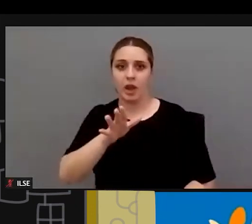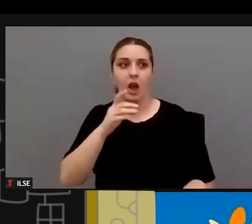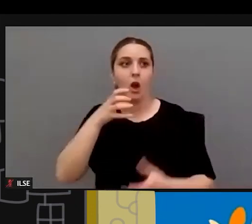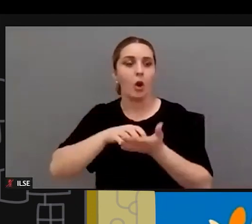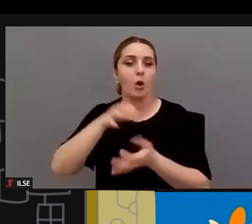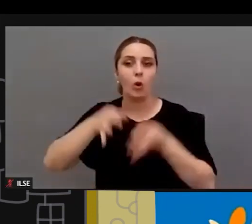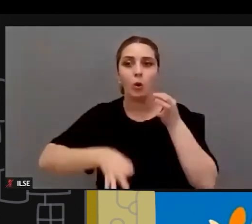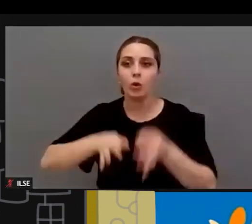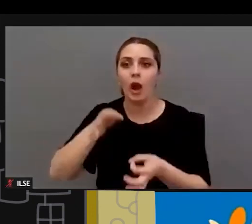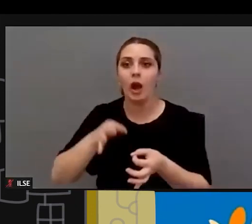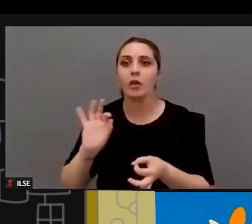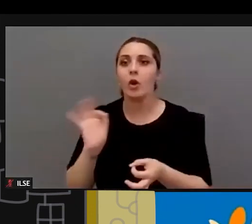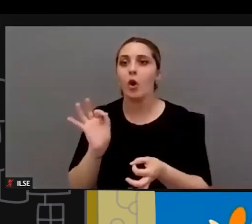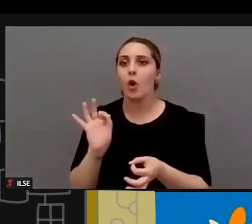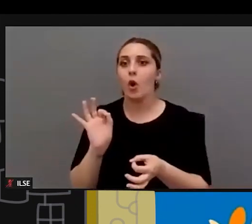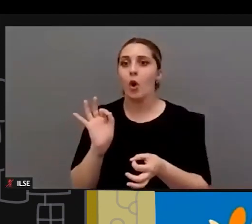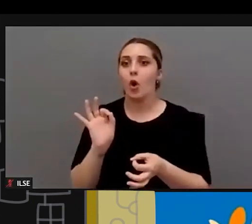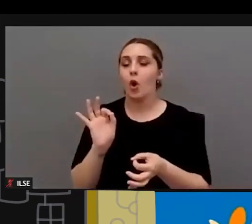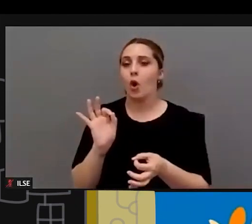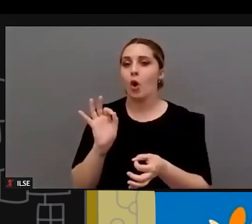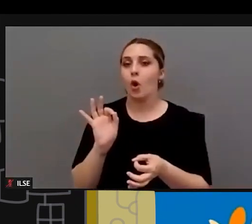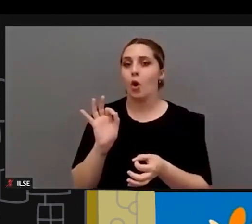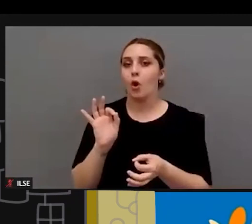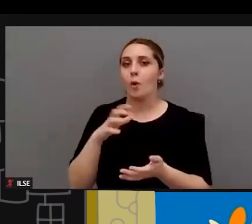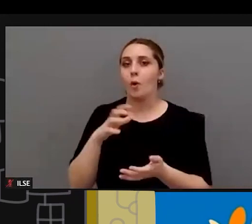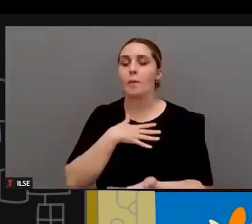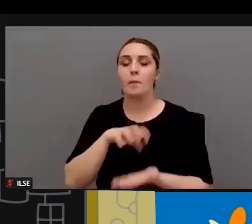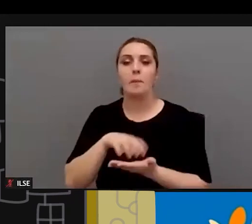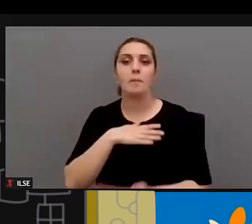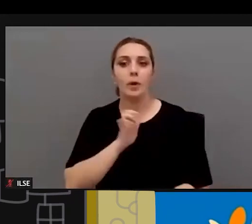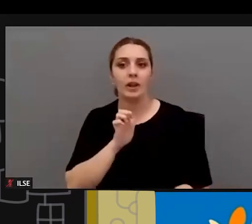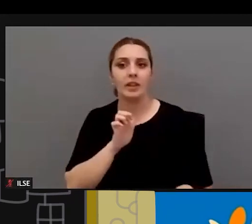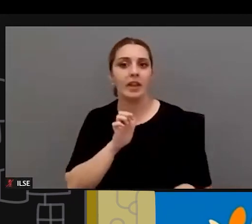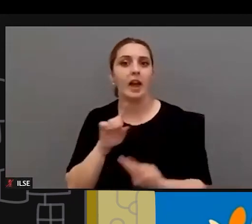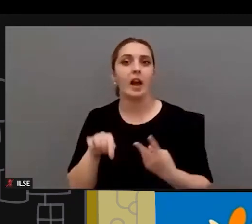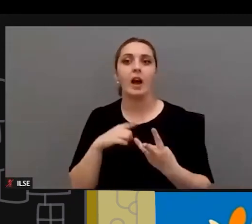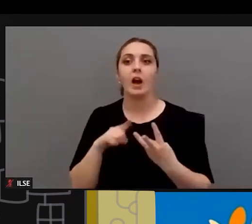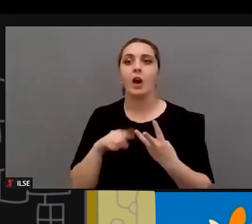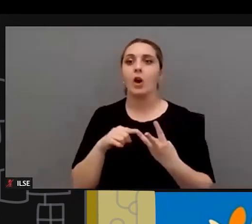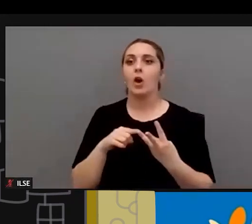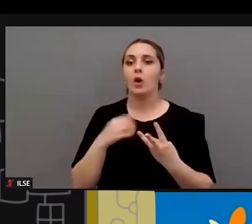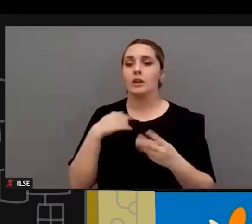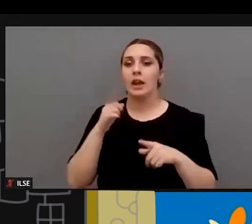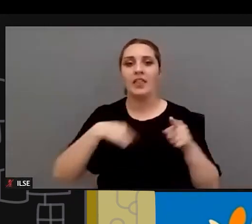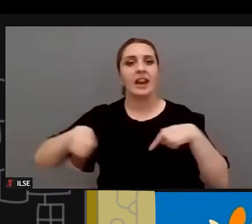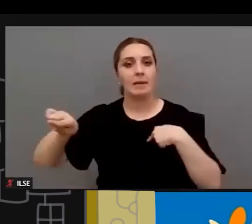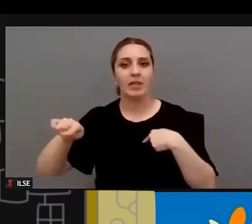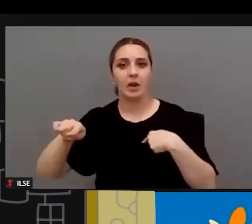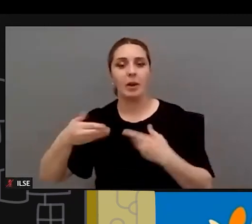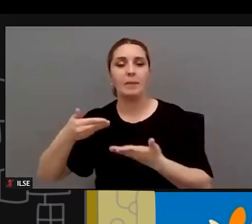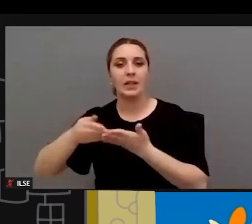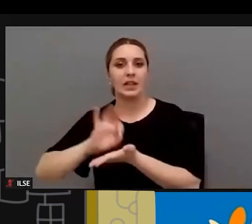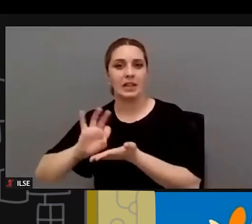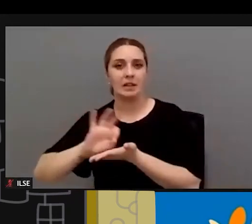o en unas dependencias policiales hasta la inmediata derivación la petición del servicio de